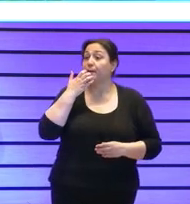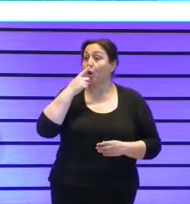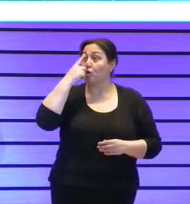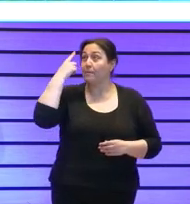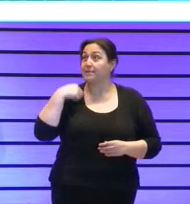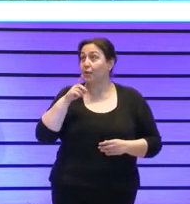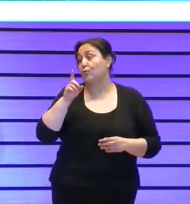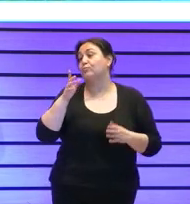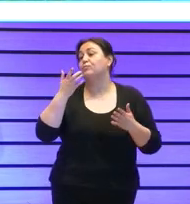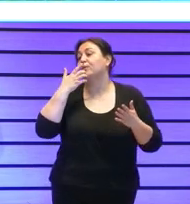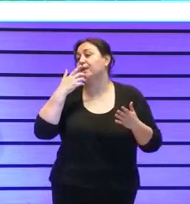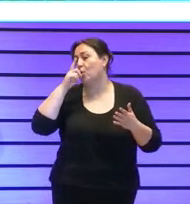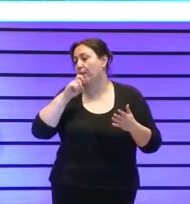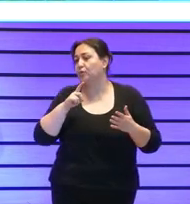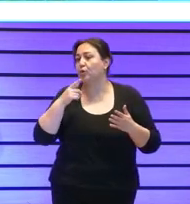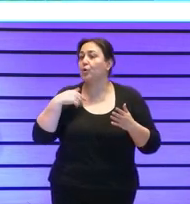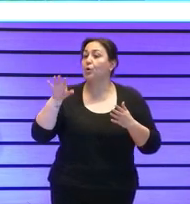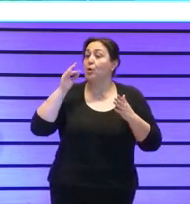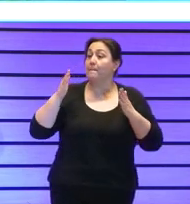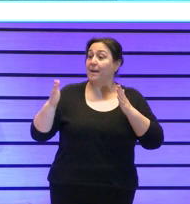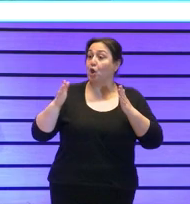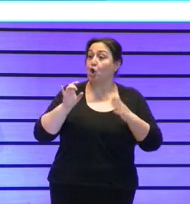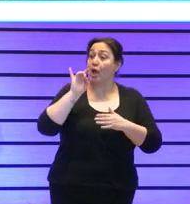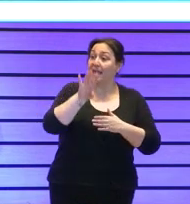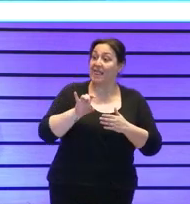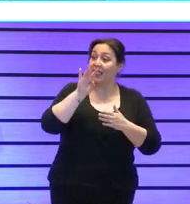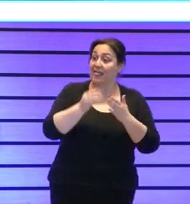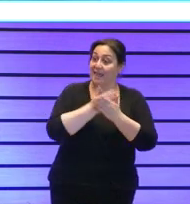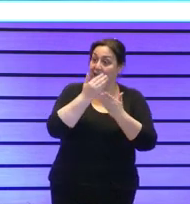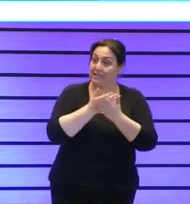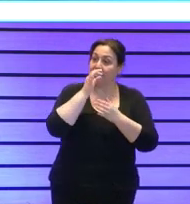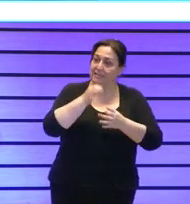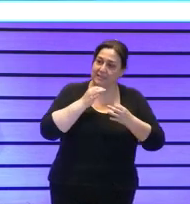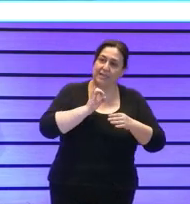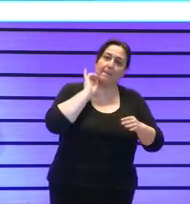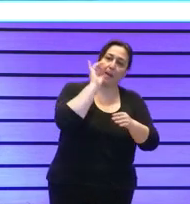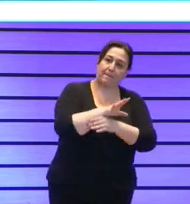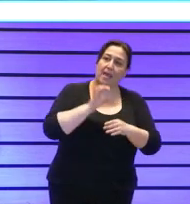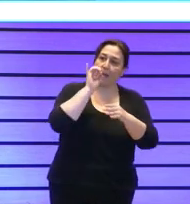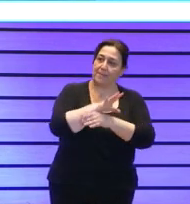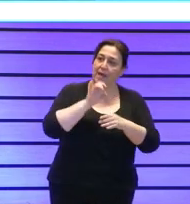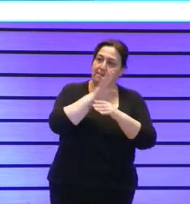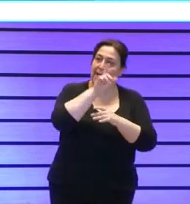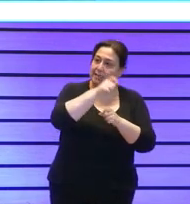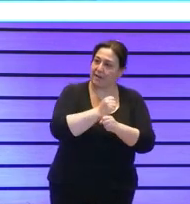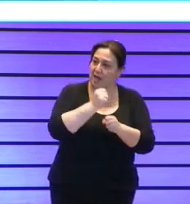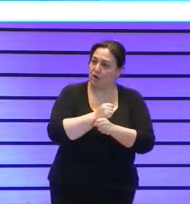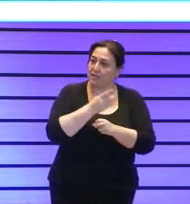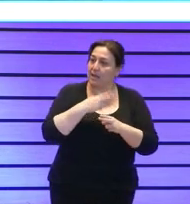recordatorio pues se cogió un periodo en el que cada 15 días se enviaba a todos los trabajadores las políticas para que bueno pues